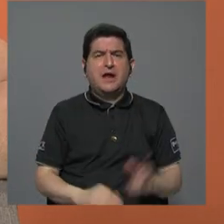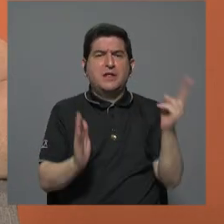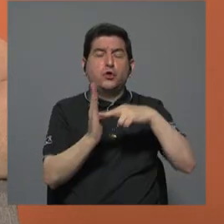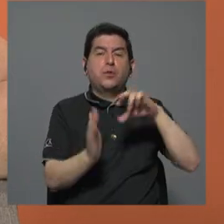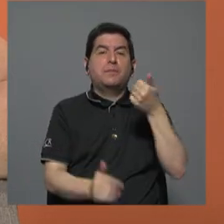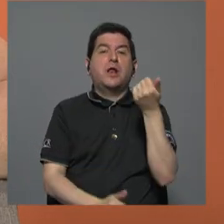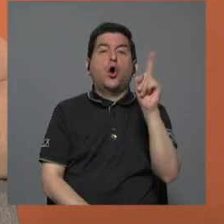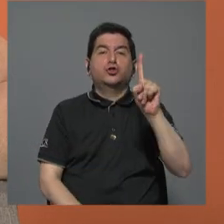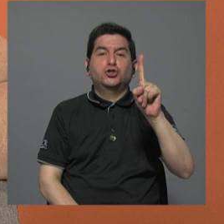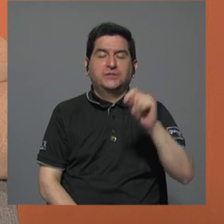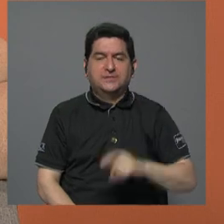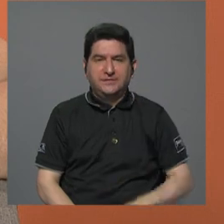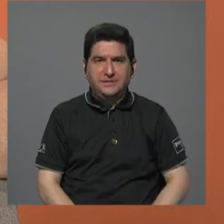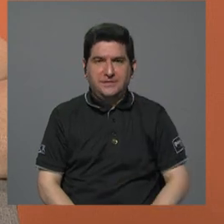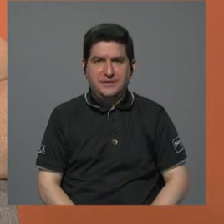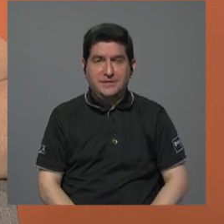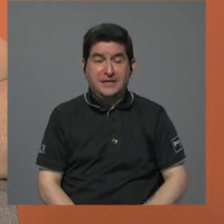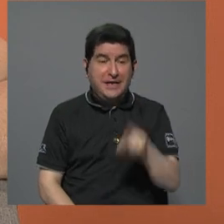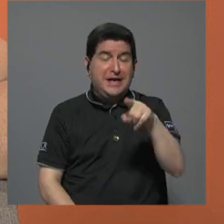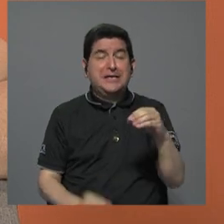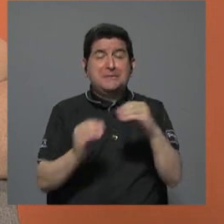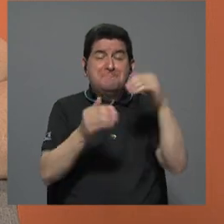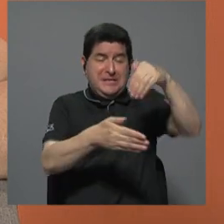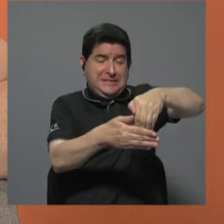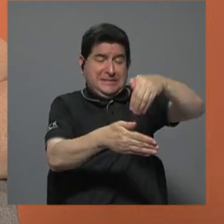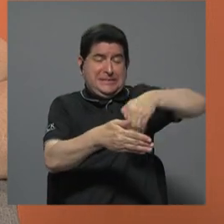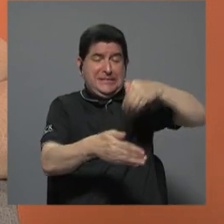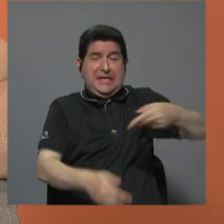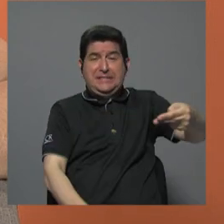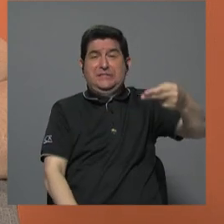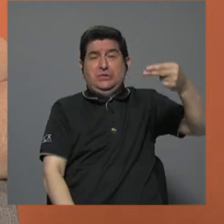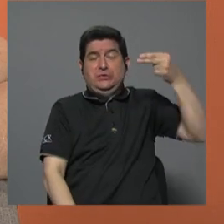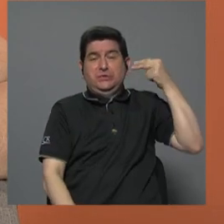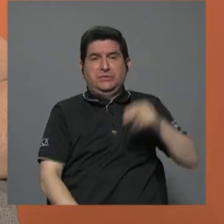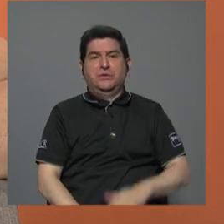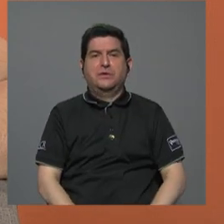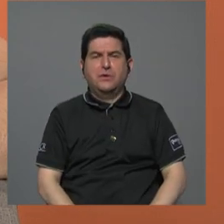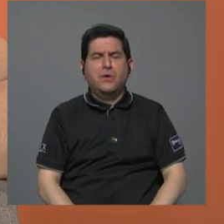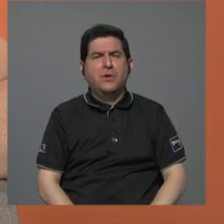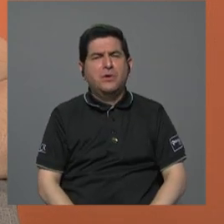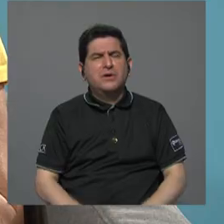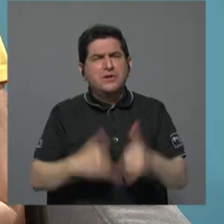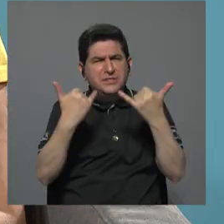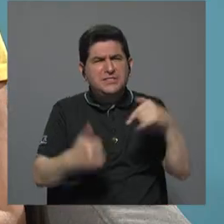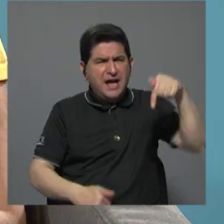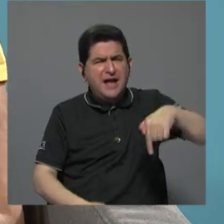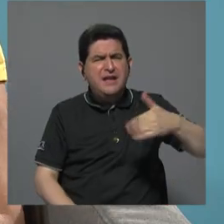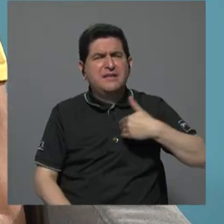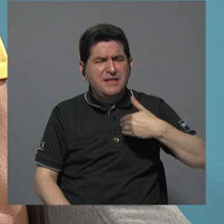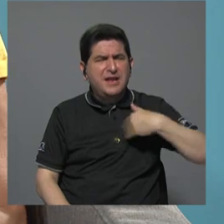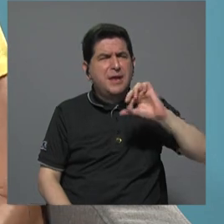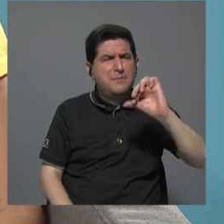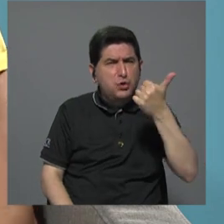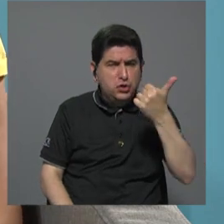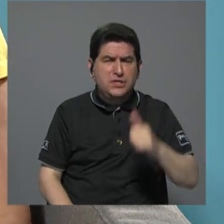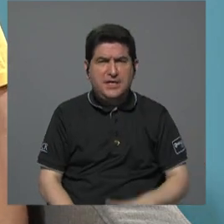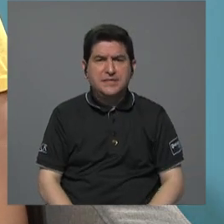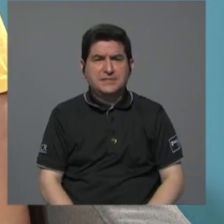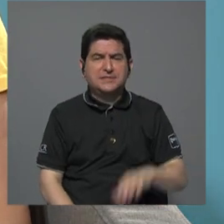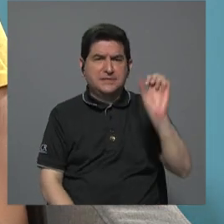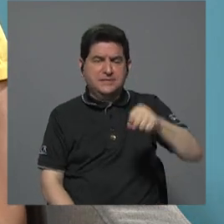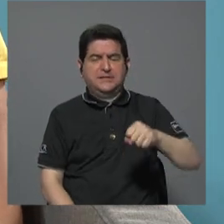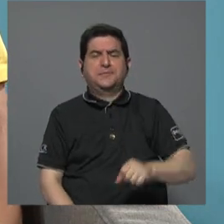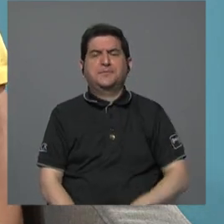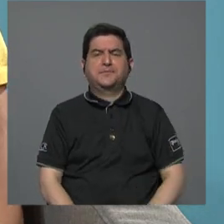2011, es el que más hemos contado con registros históricamente, entonces... No, mentiras, aquí ya llevamos 10. Sí, 7 y 3.